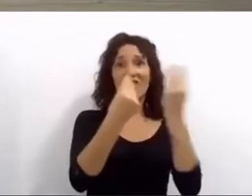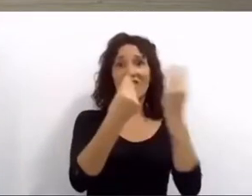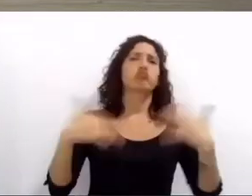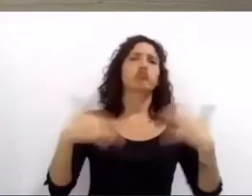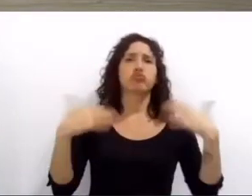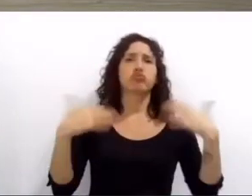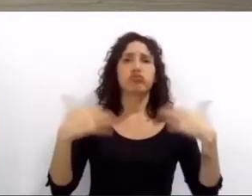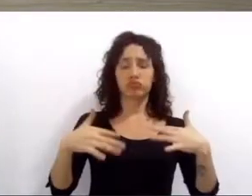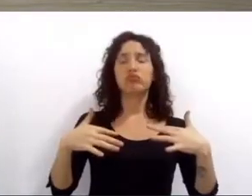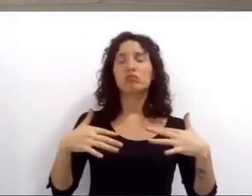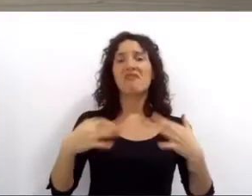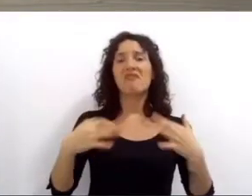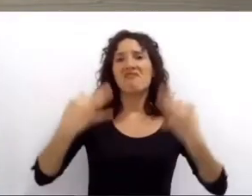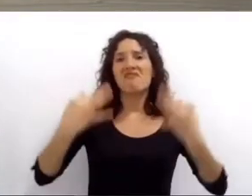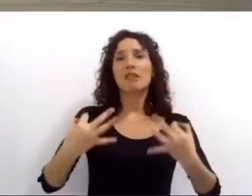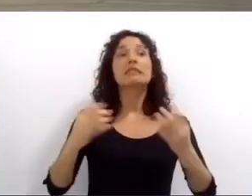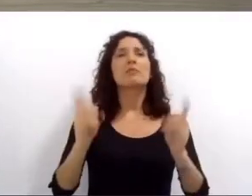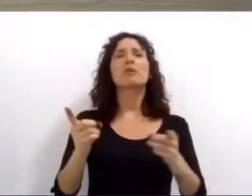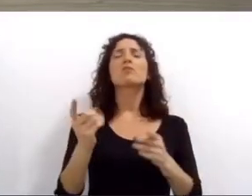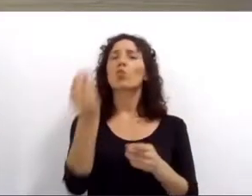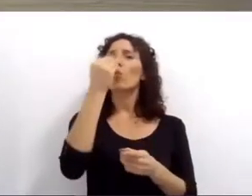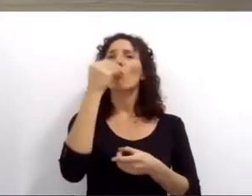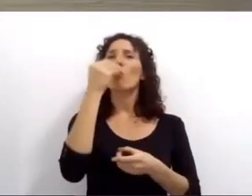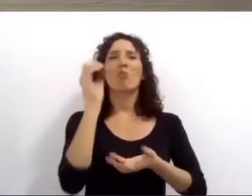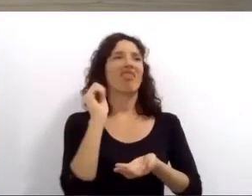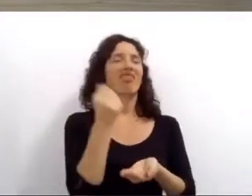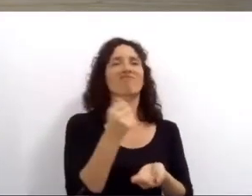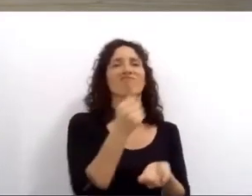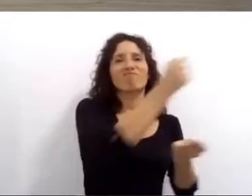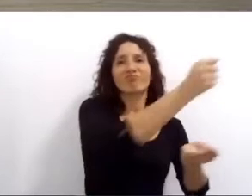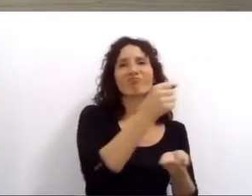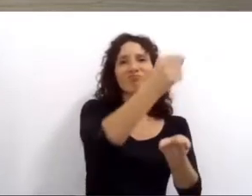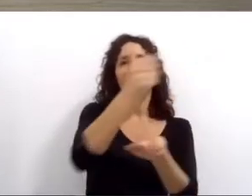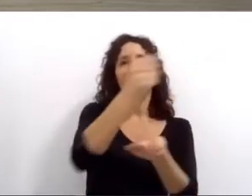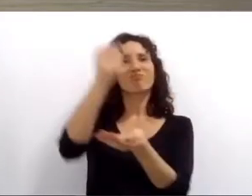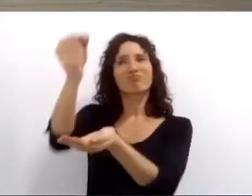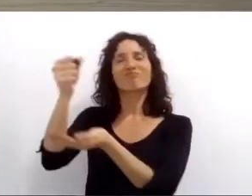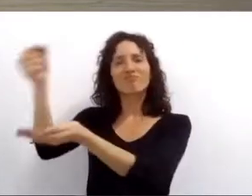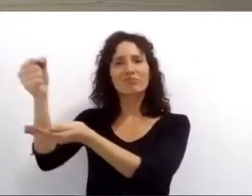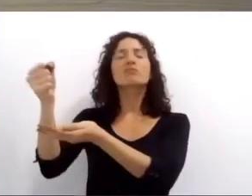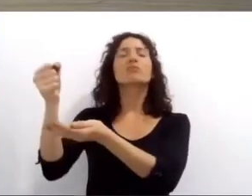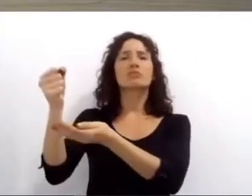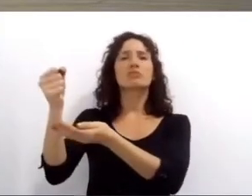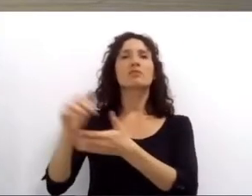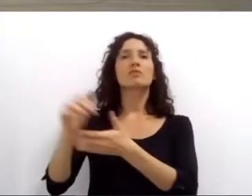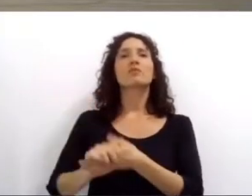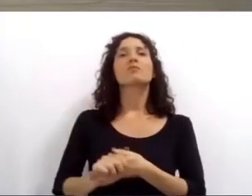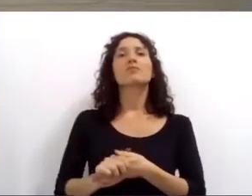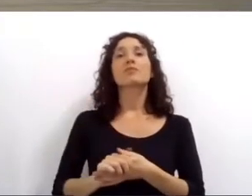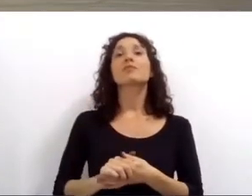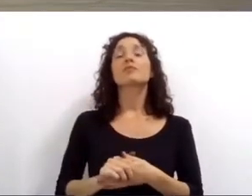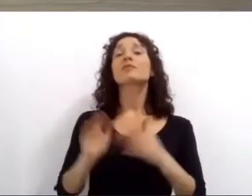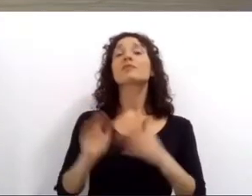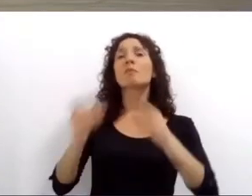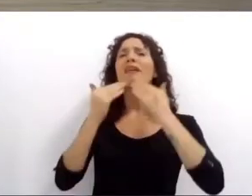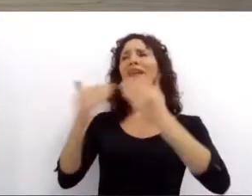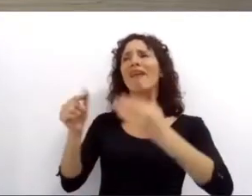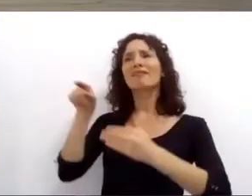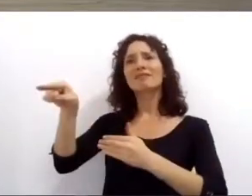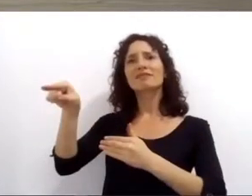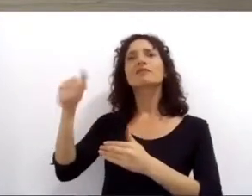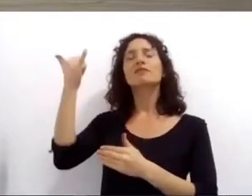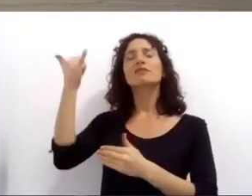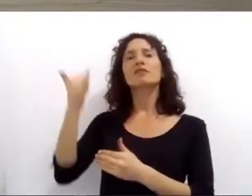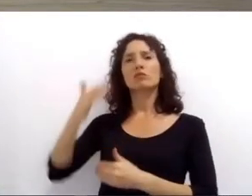kilos de alimentos distribuidos en sectores vulnerables. E incorporando incluso la colaboración del ejército argentino en el